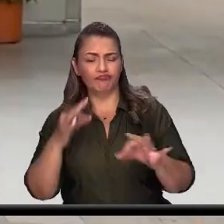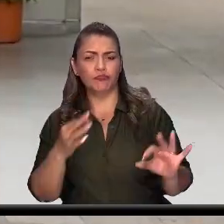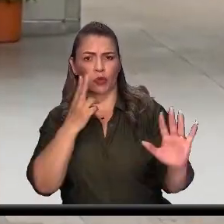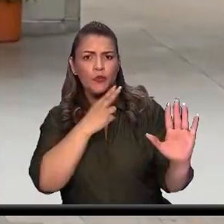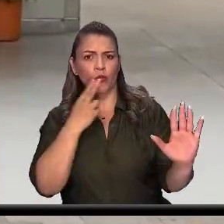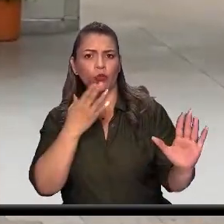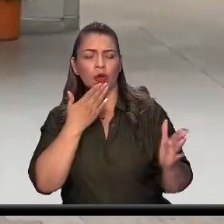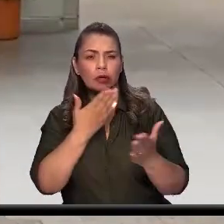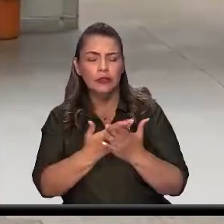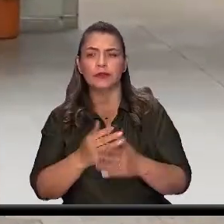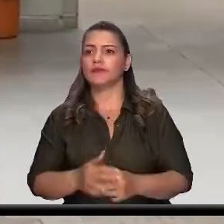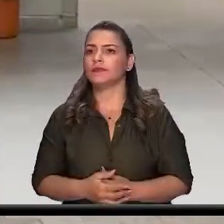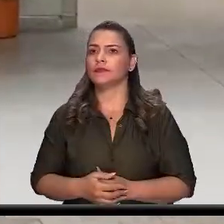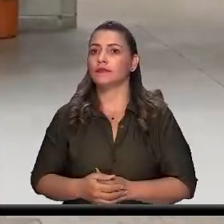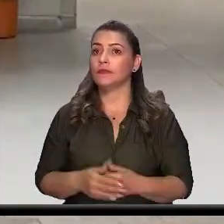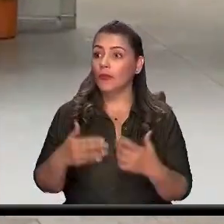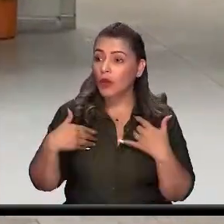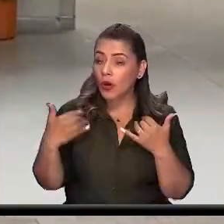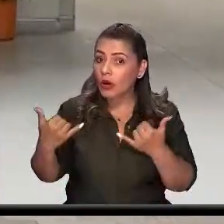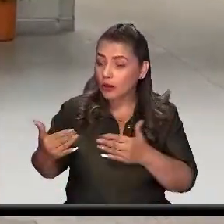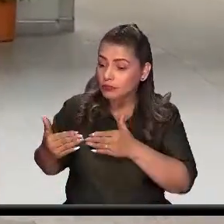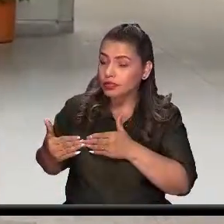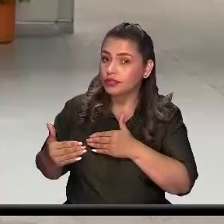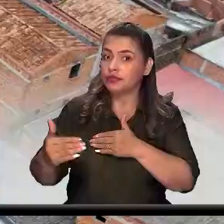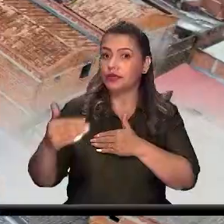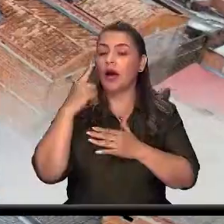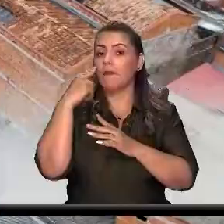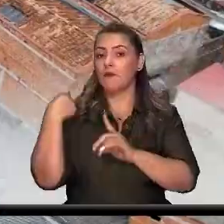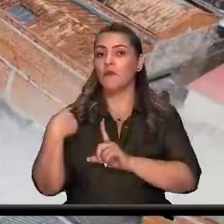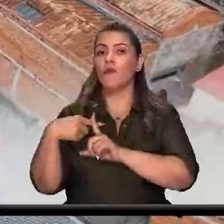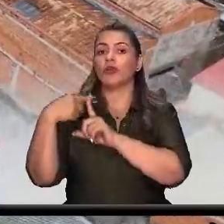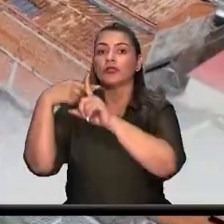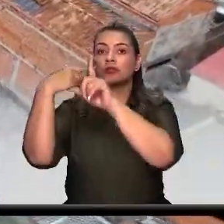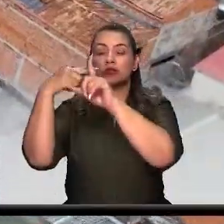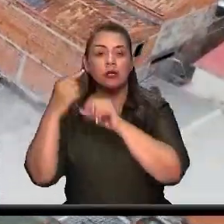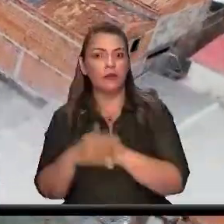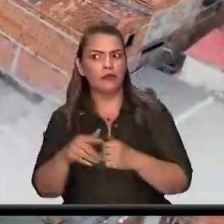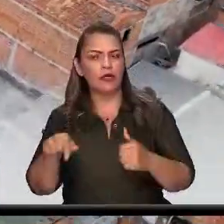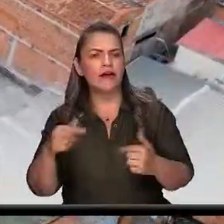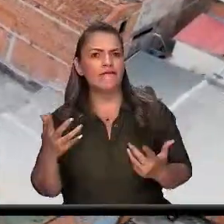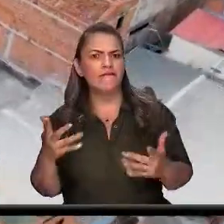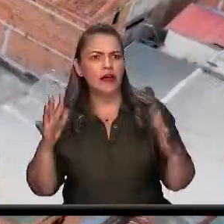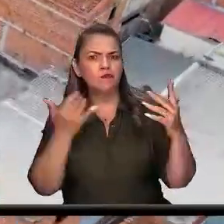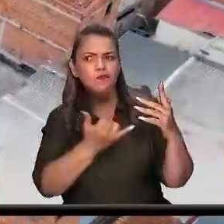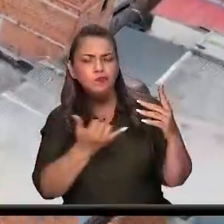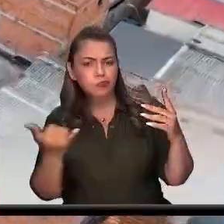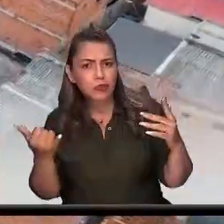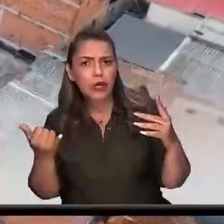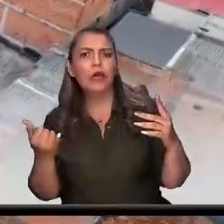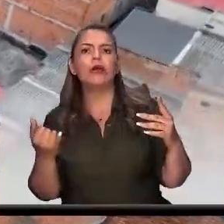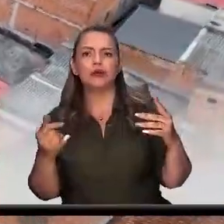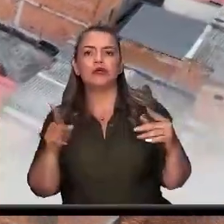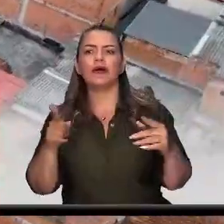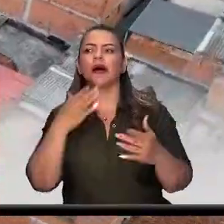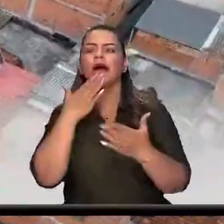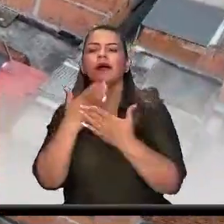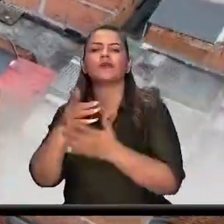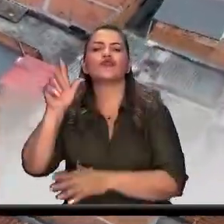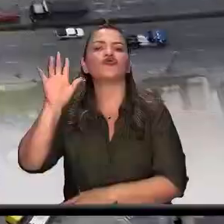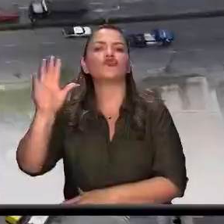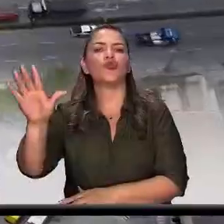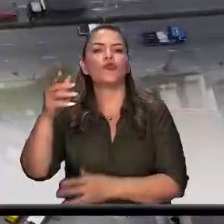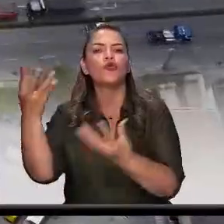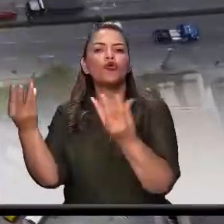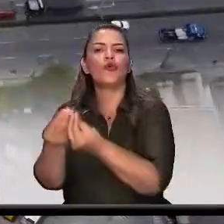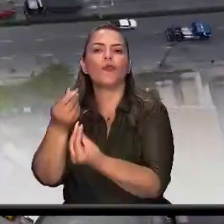podemos dar un parte muy positivo durante la realización de las mismas gracias a nuestro cuerpo de agentes de tránsito que siempre